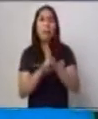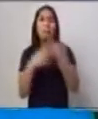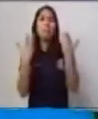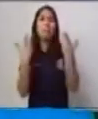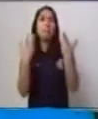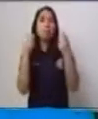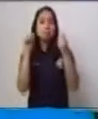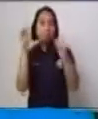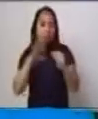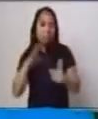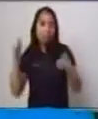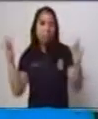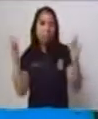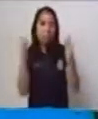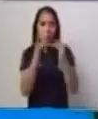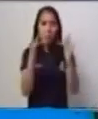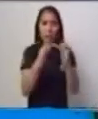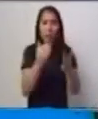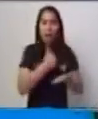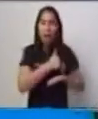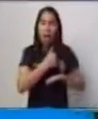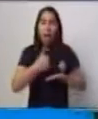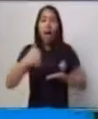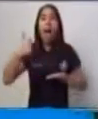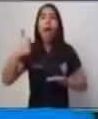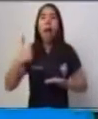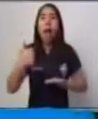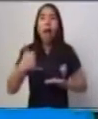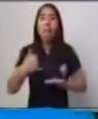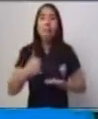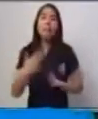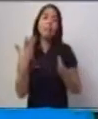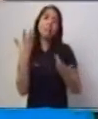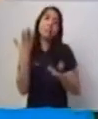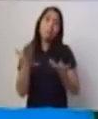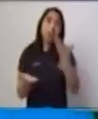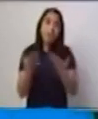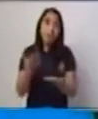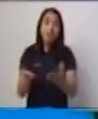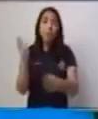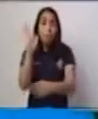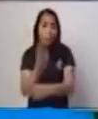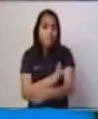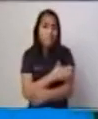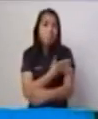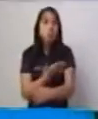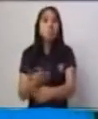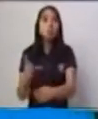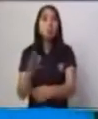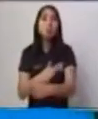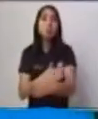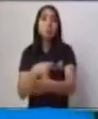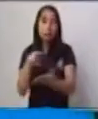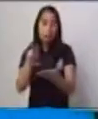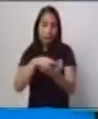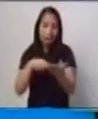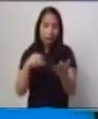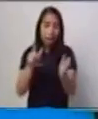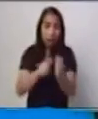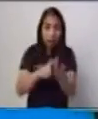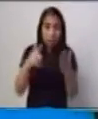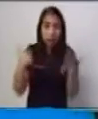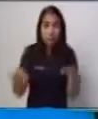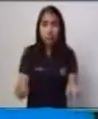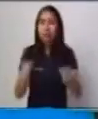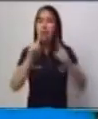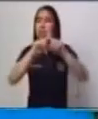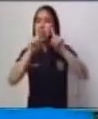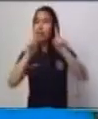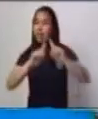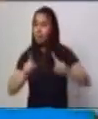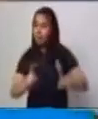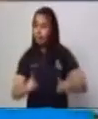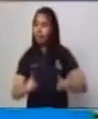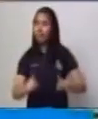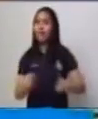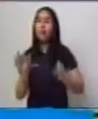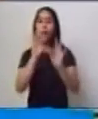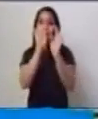leer libros, entrar en contacto con la belleza bajo cualquiera de sus formas. El Arte es un elemento importante para